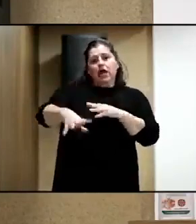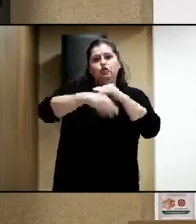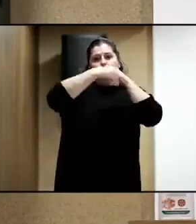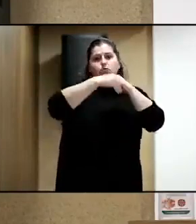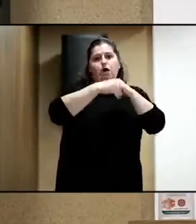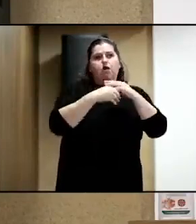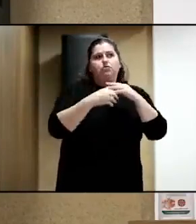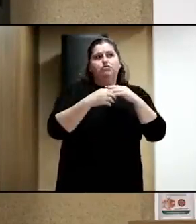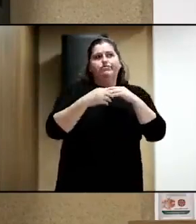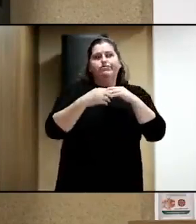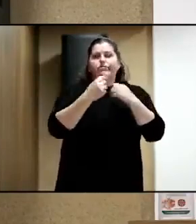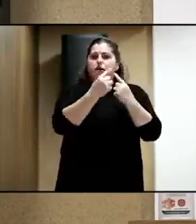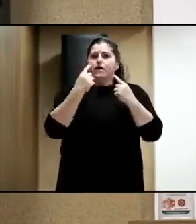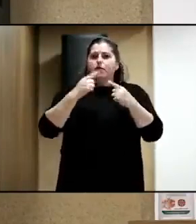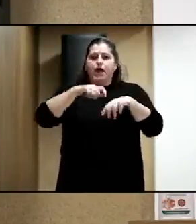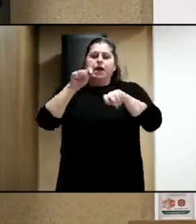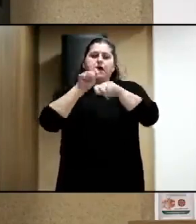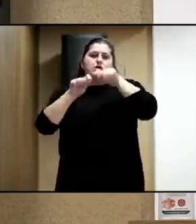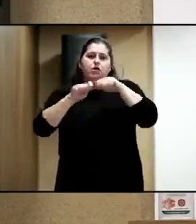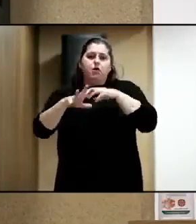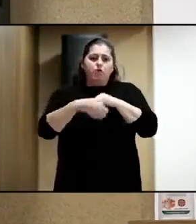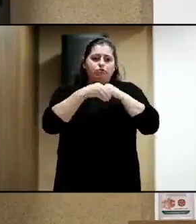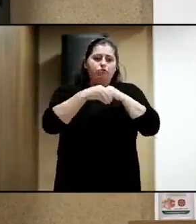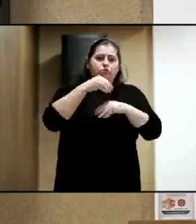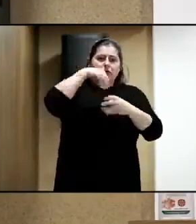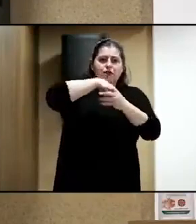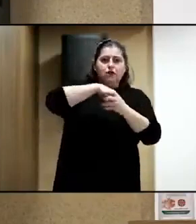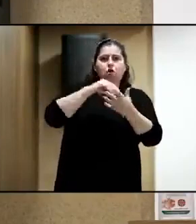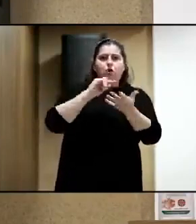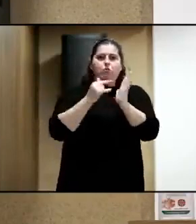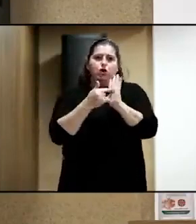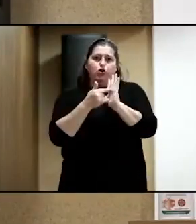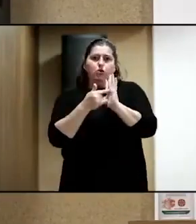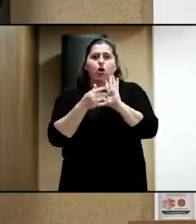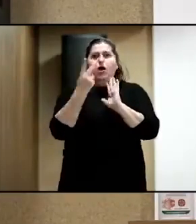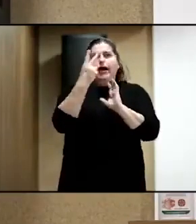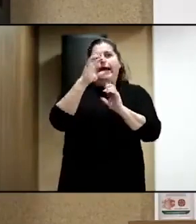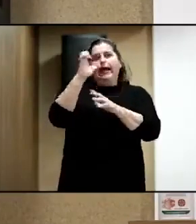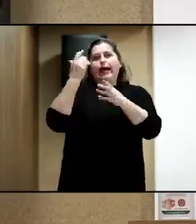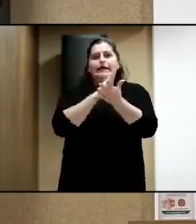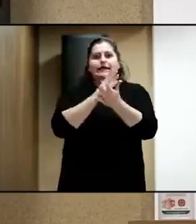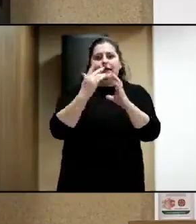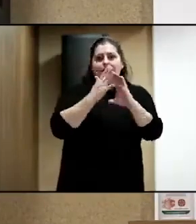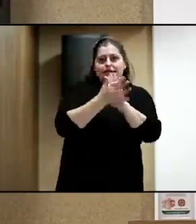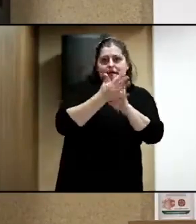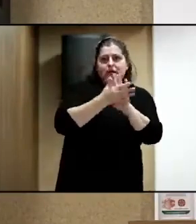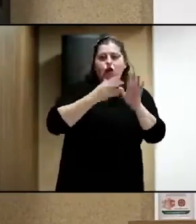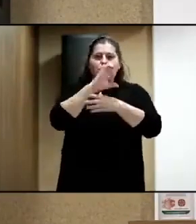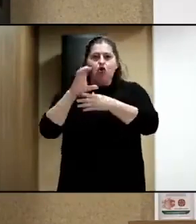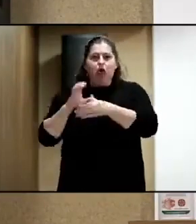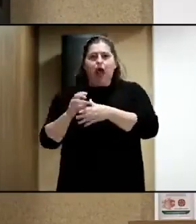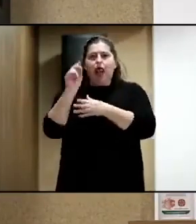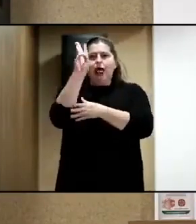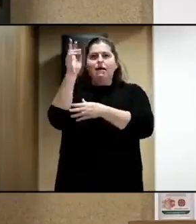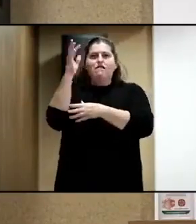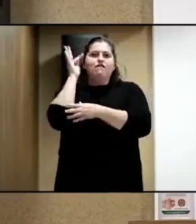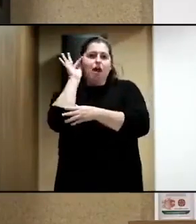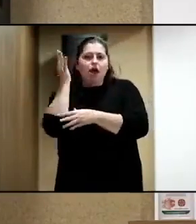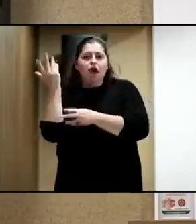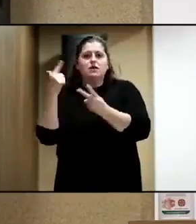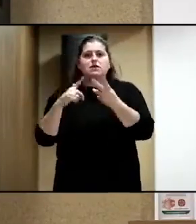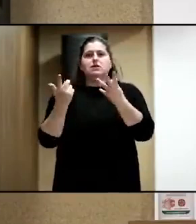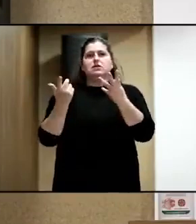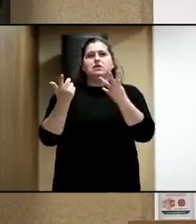últimamente al proyecto, ¿no?, como son representantes de Entresigno, Asoal, Predif, Fiapas